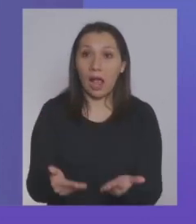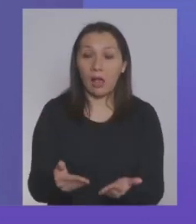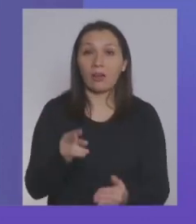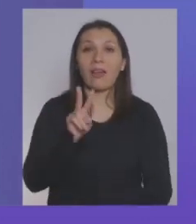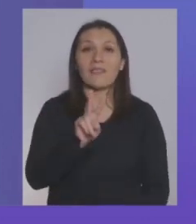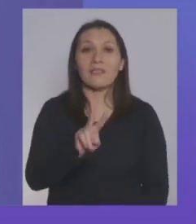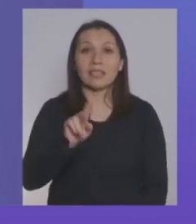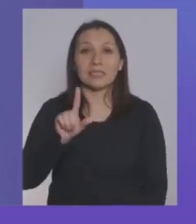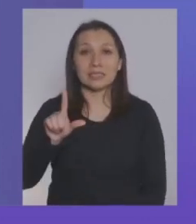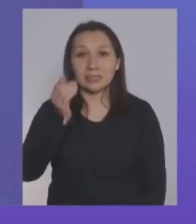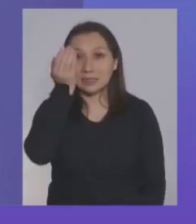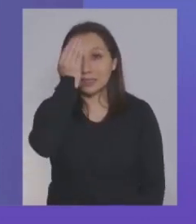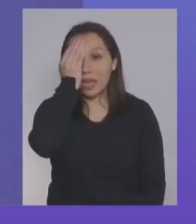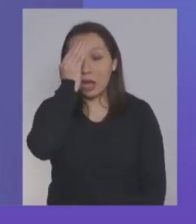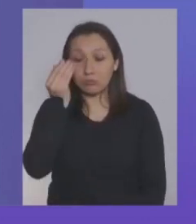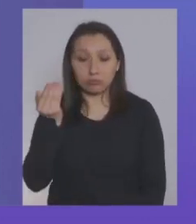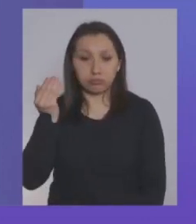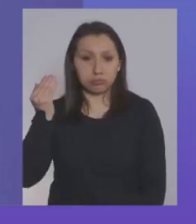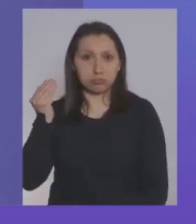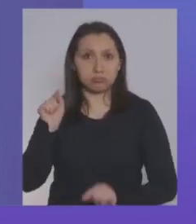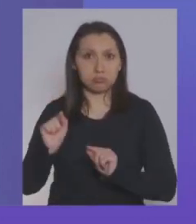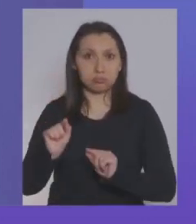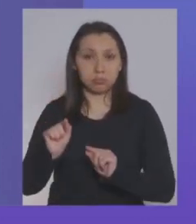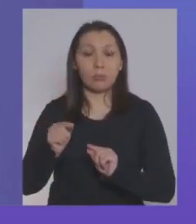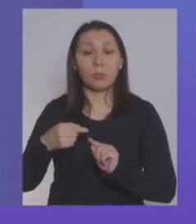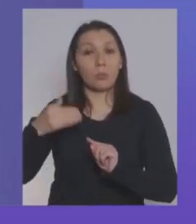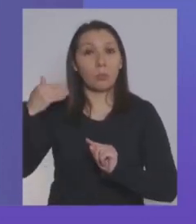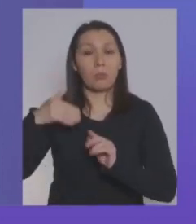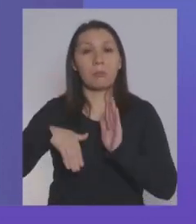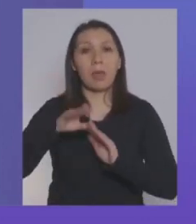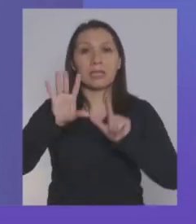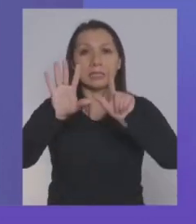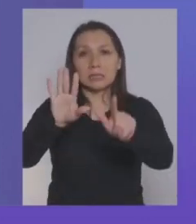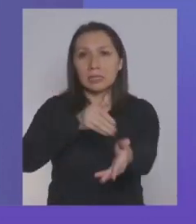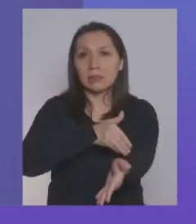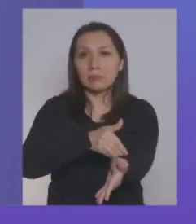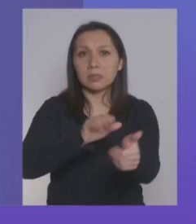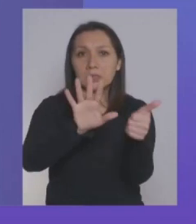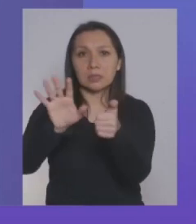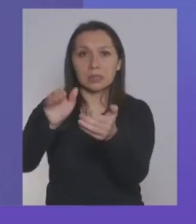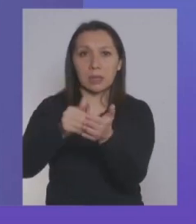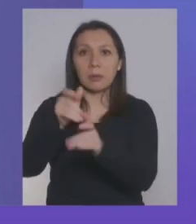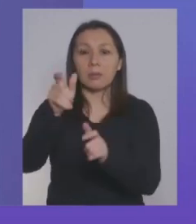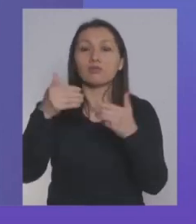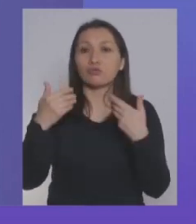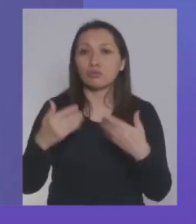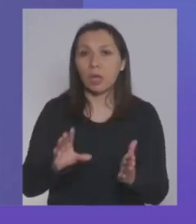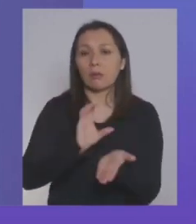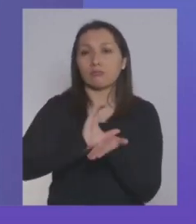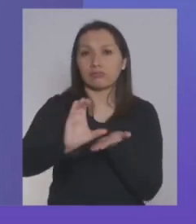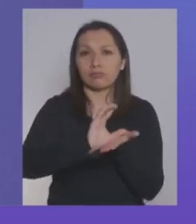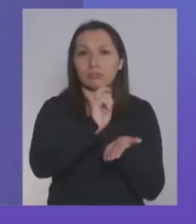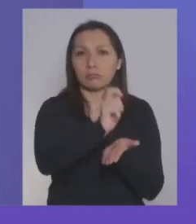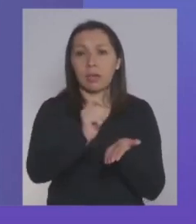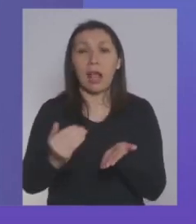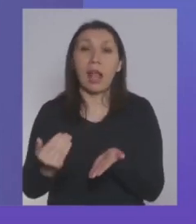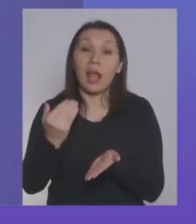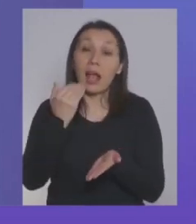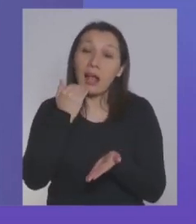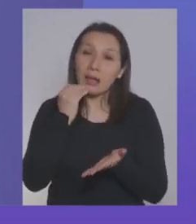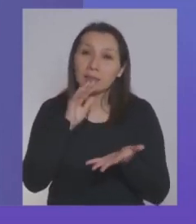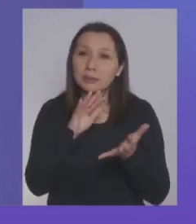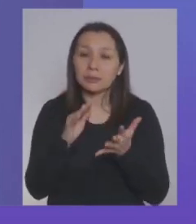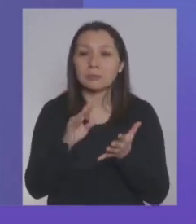27 de agosto, hace poquitos días atrás, a más de 7.600.000 personas, más de casi un